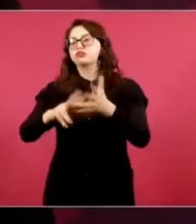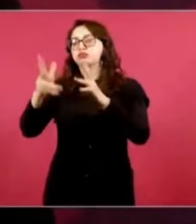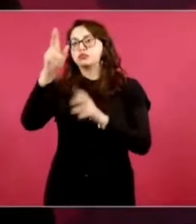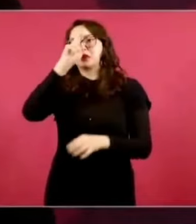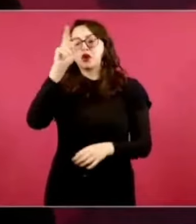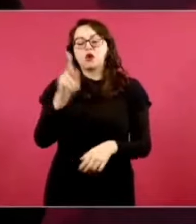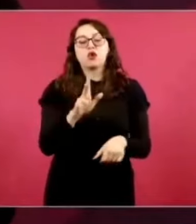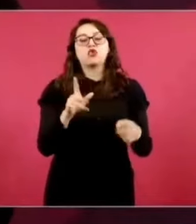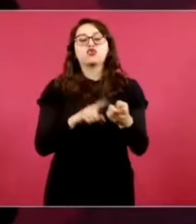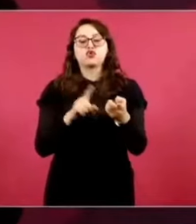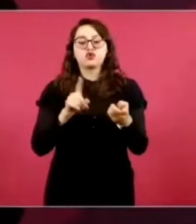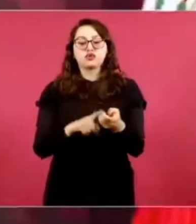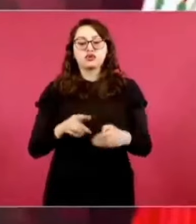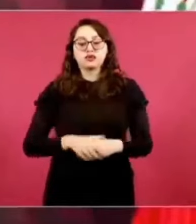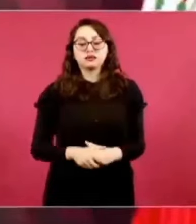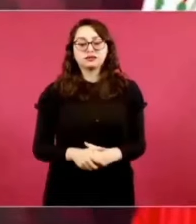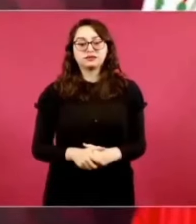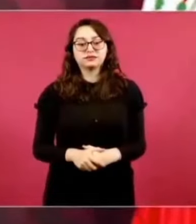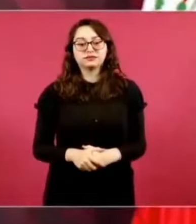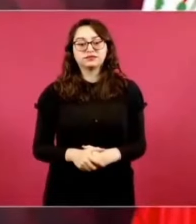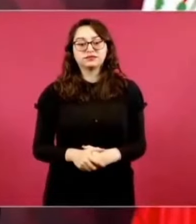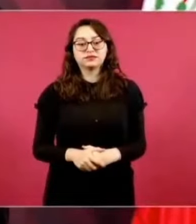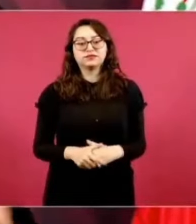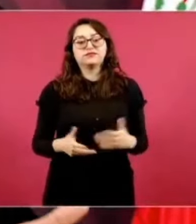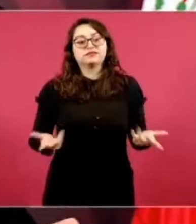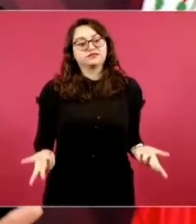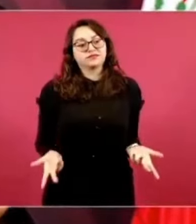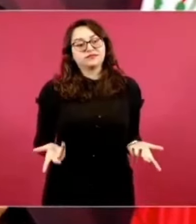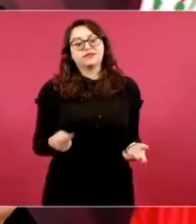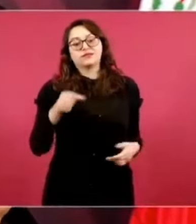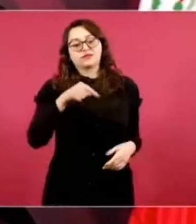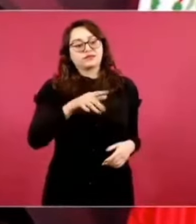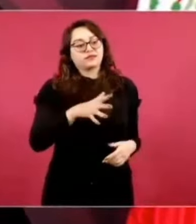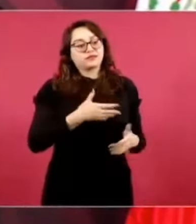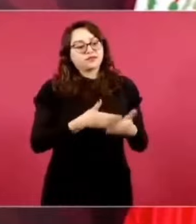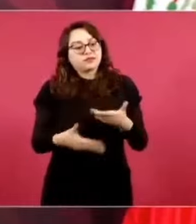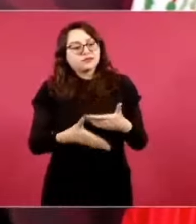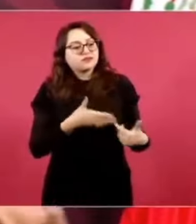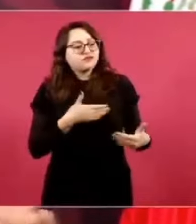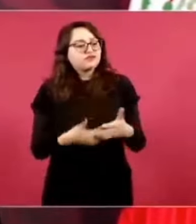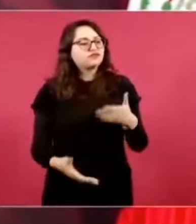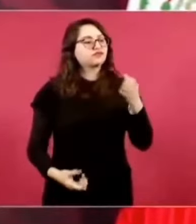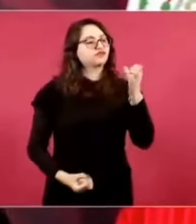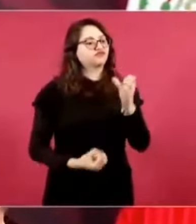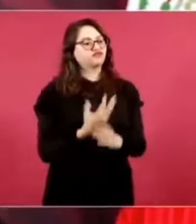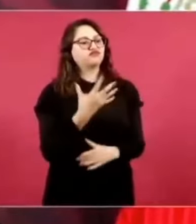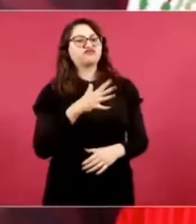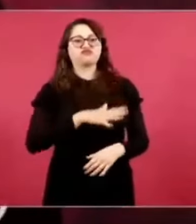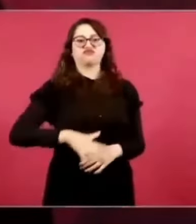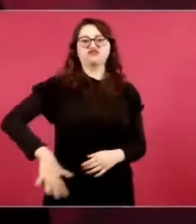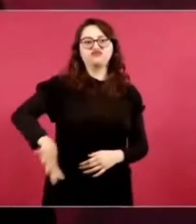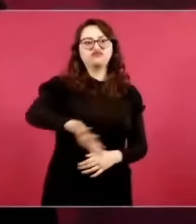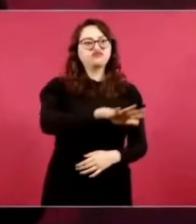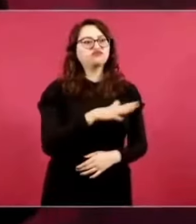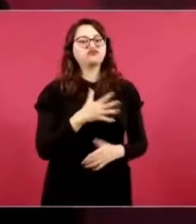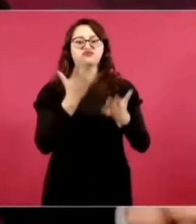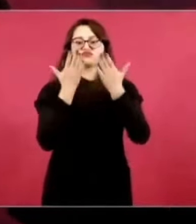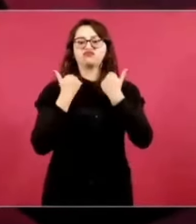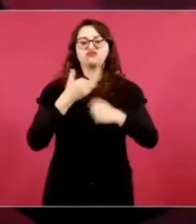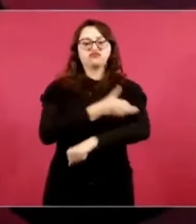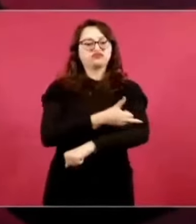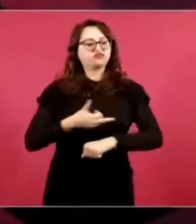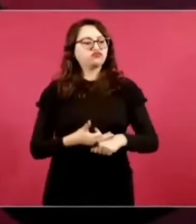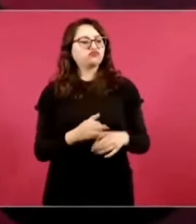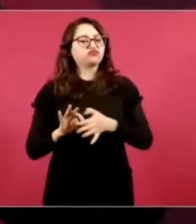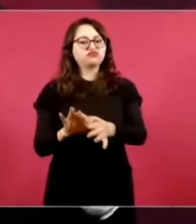donde estaba desintegrada la familia, donde estaba roto el tejido social, donde había más